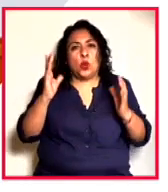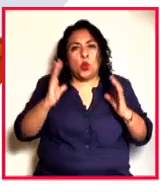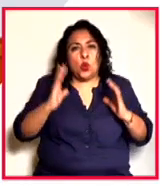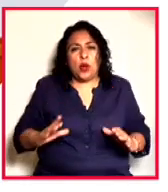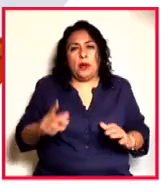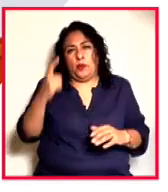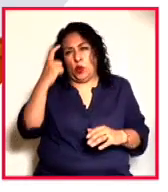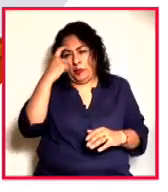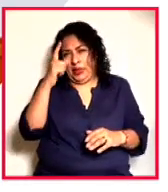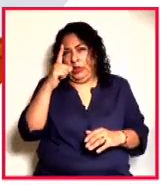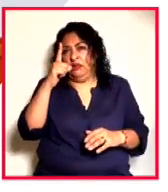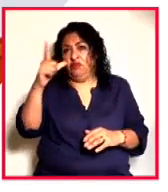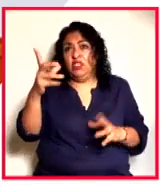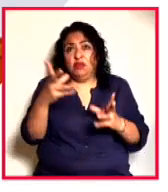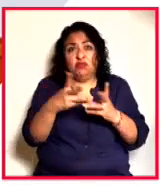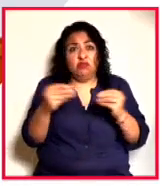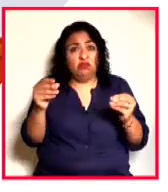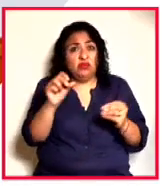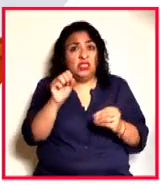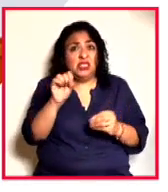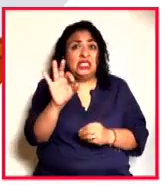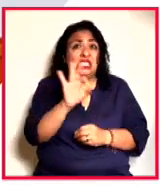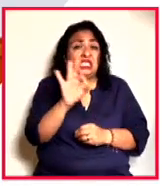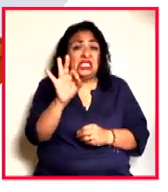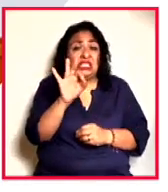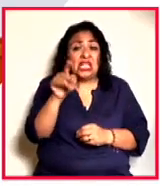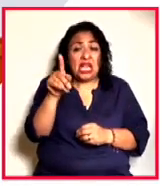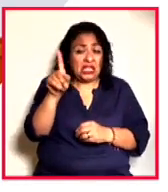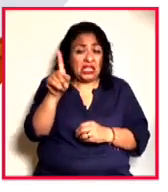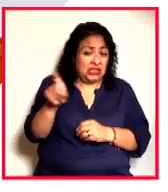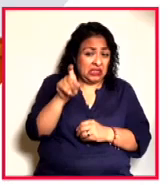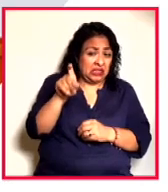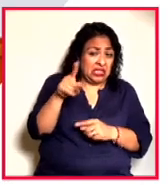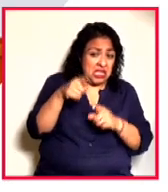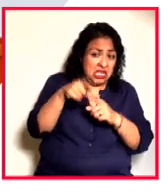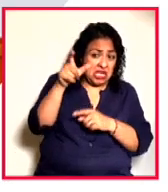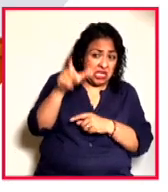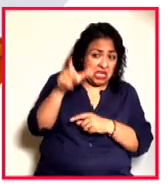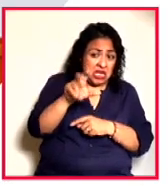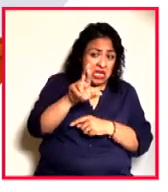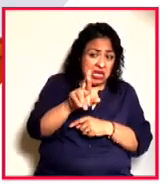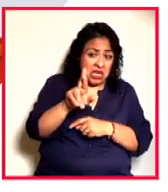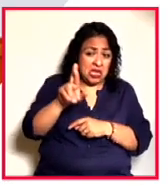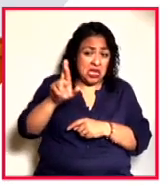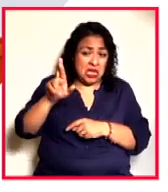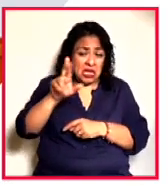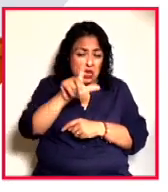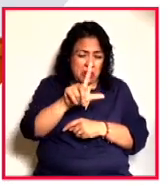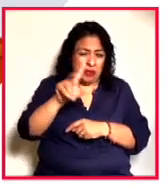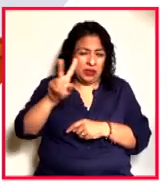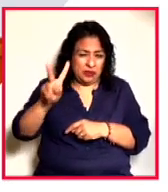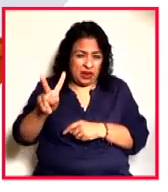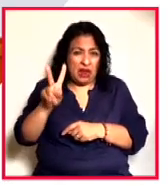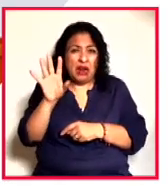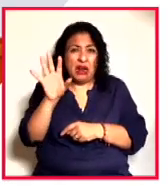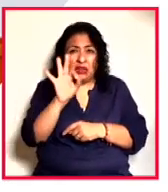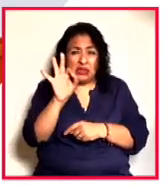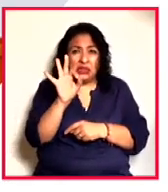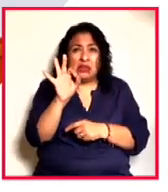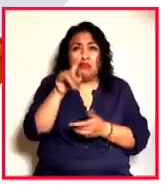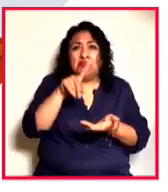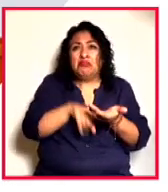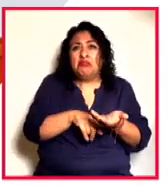resuelto, es muy probable que el enigma de López Velarde no hubiera quedado sino cifrado en